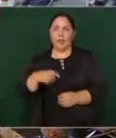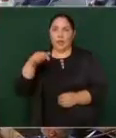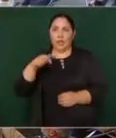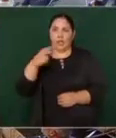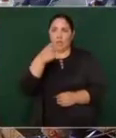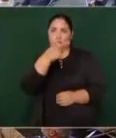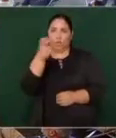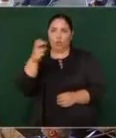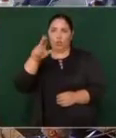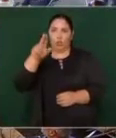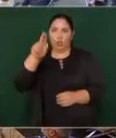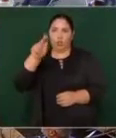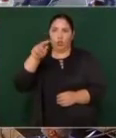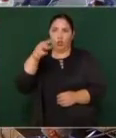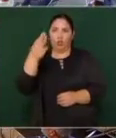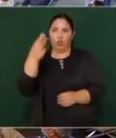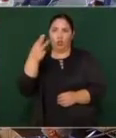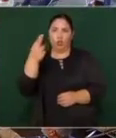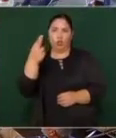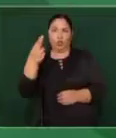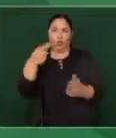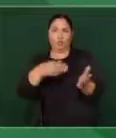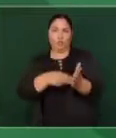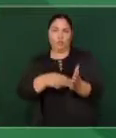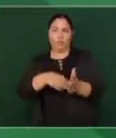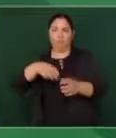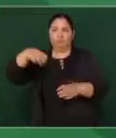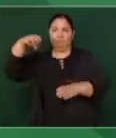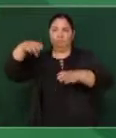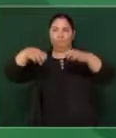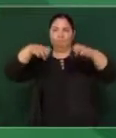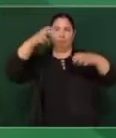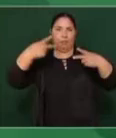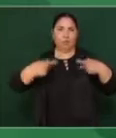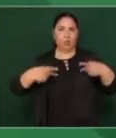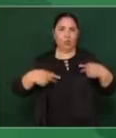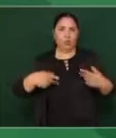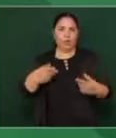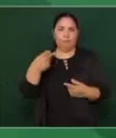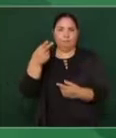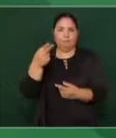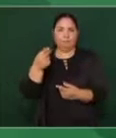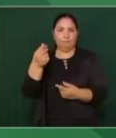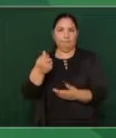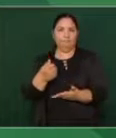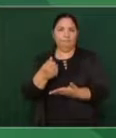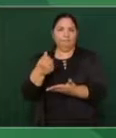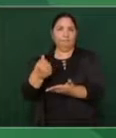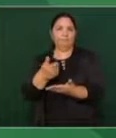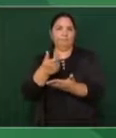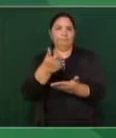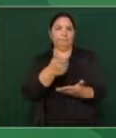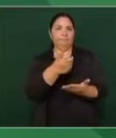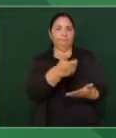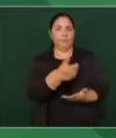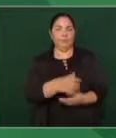282 mil adultos mayores con pensión en Sinaloa.